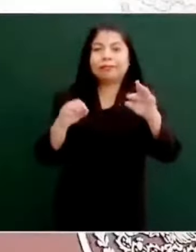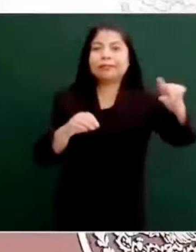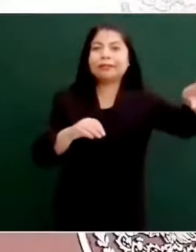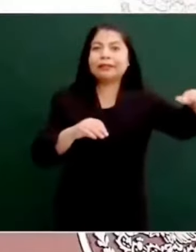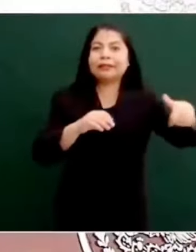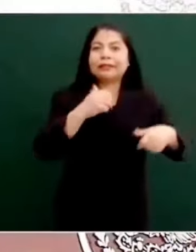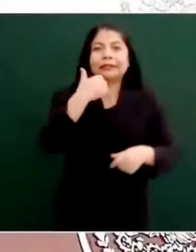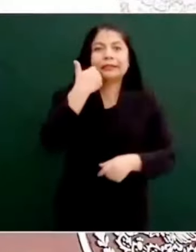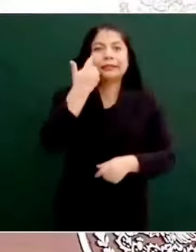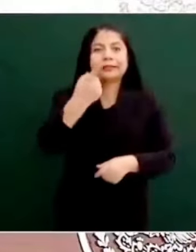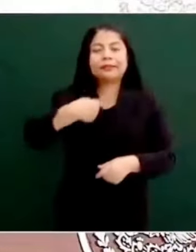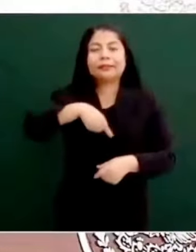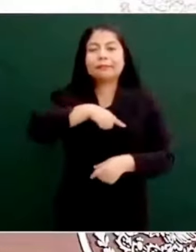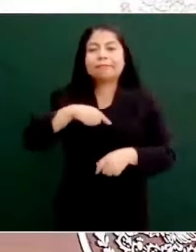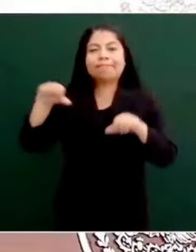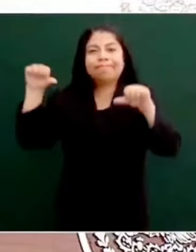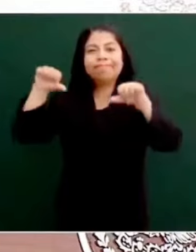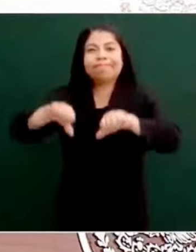cuándo los estoy padeciendo a estos?